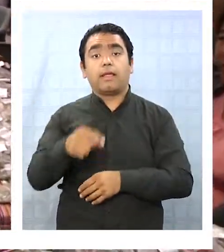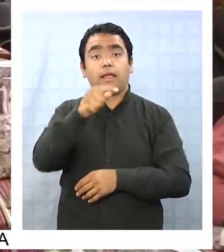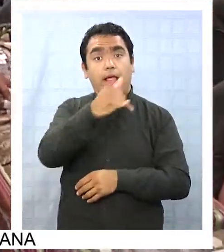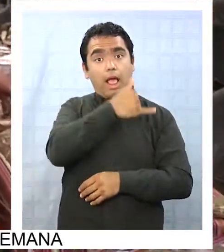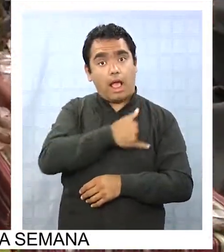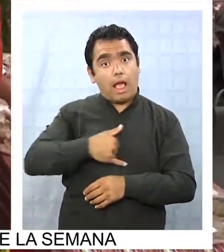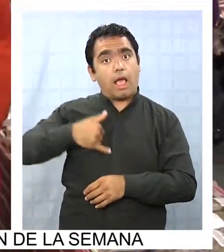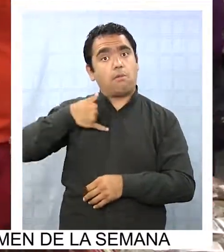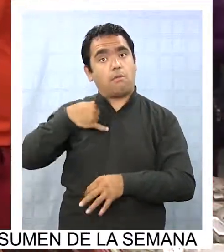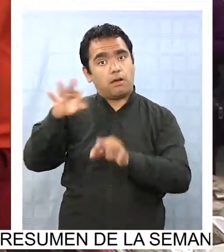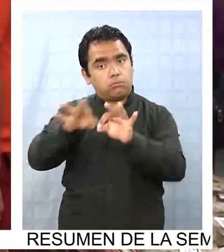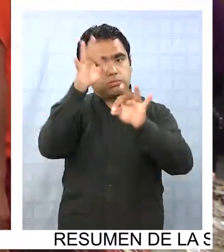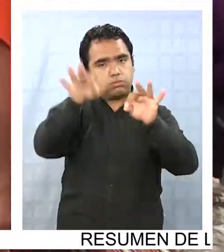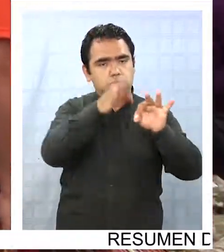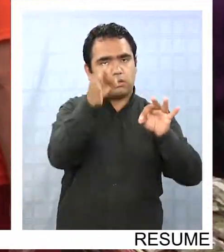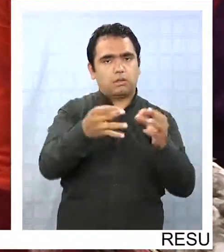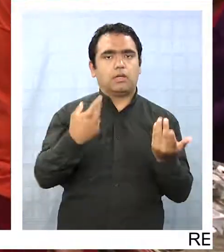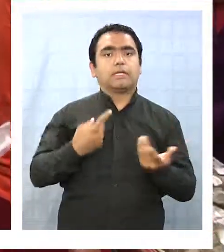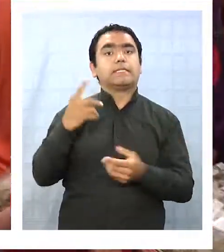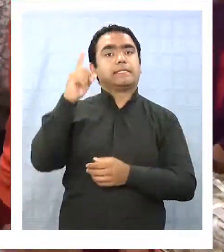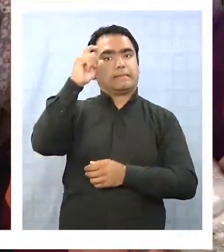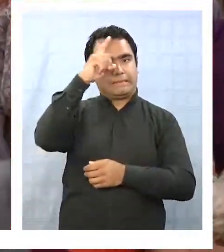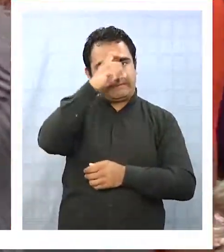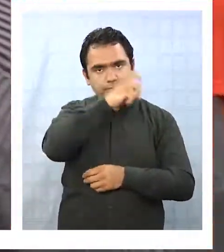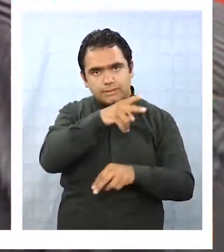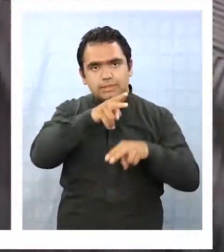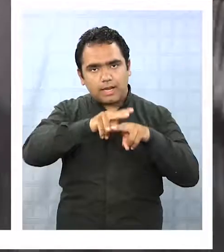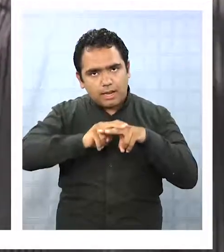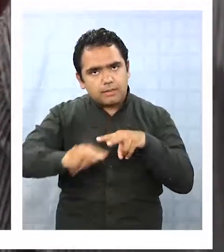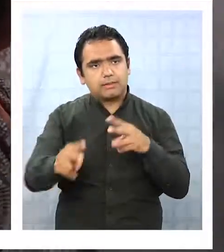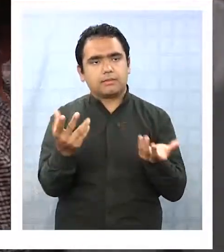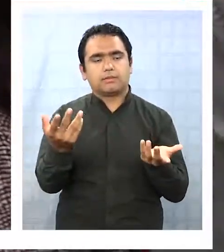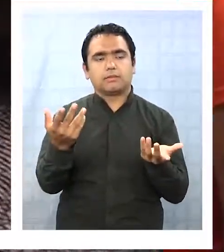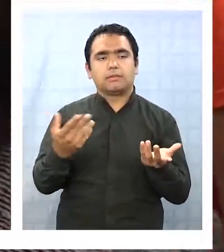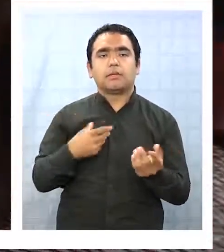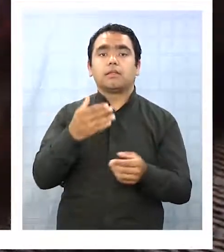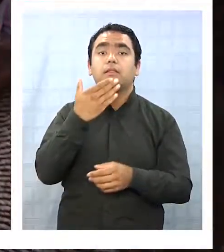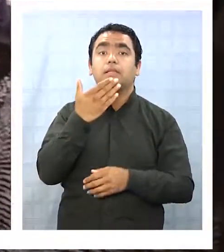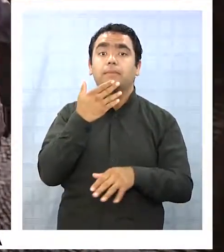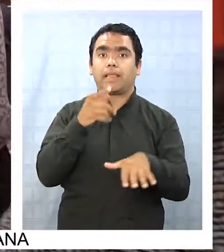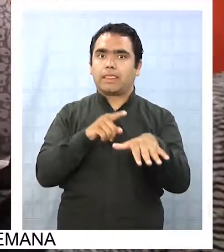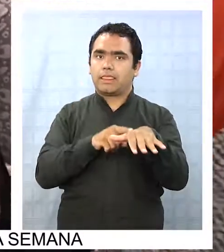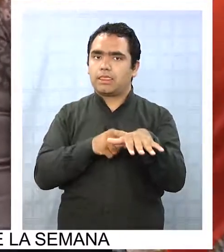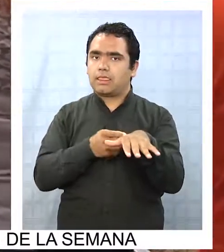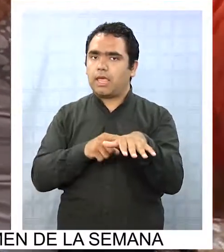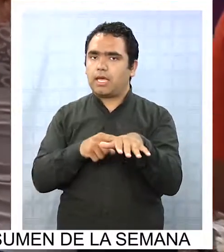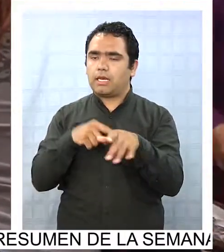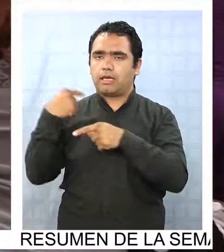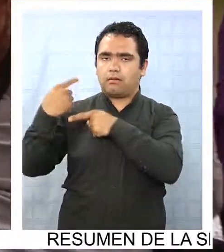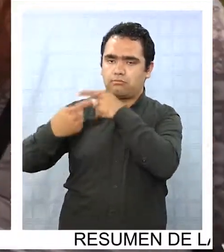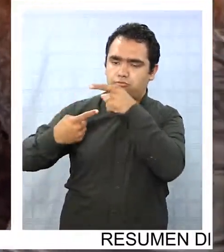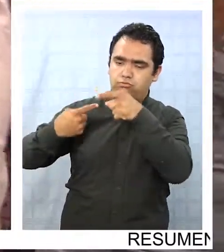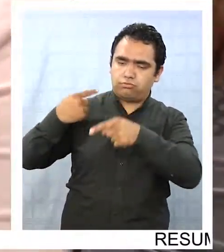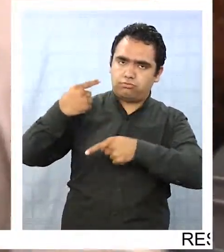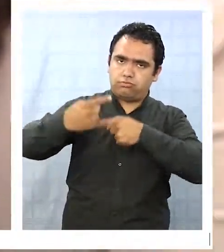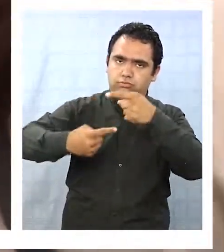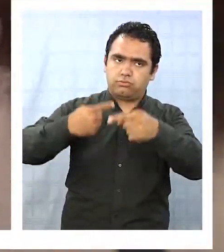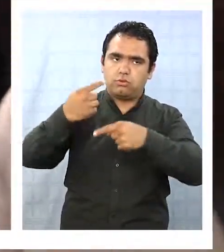Aymara requiere bastante sacrificio para realizarlo. Además, la técnica es milenaria, según